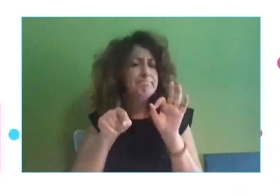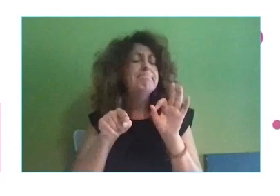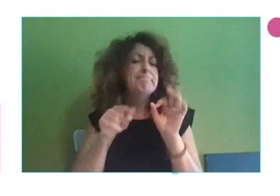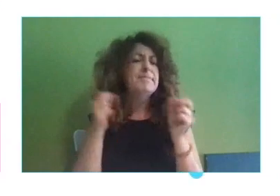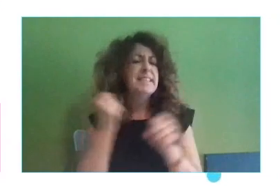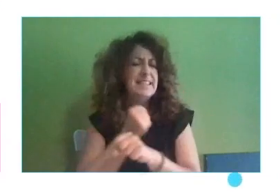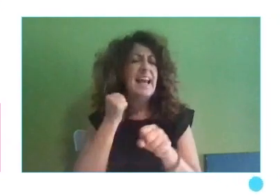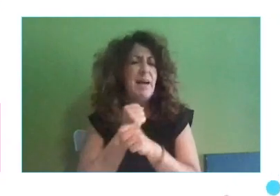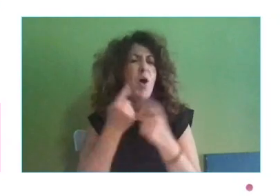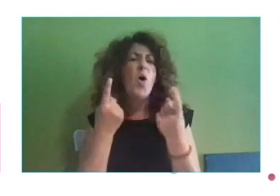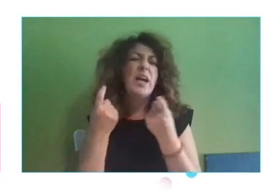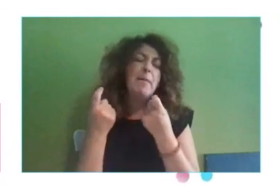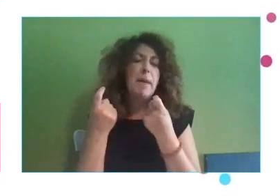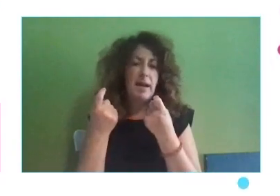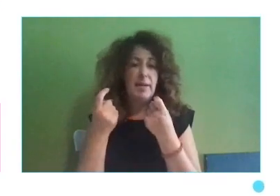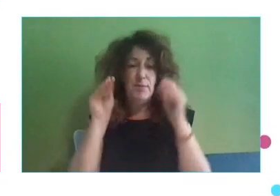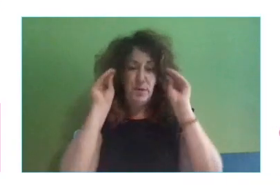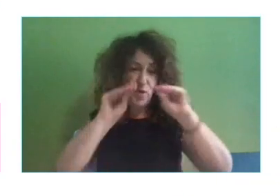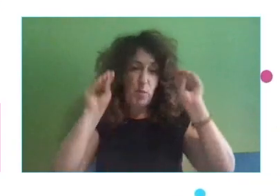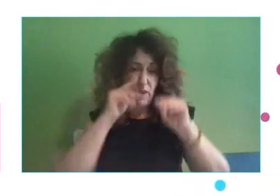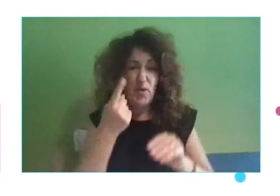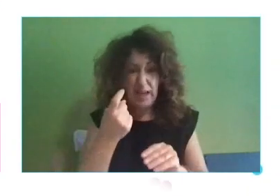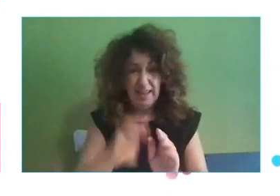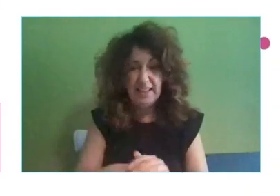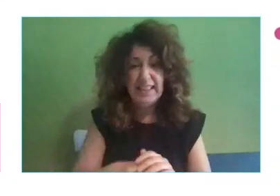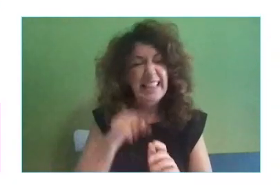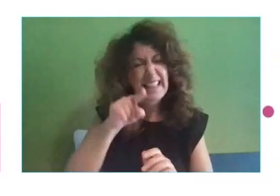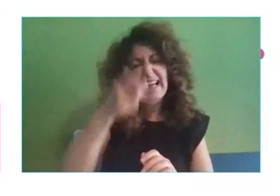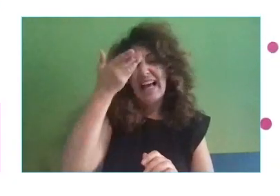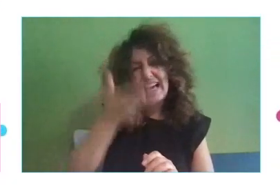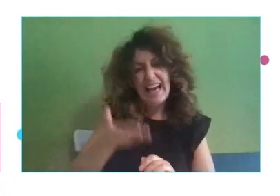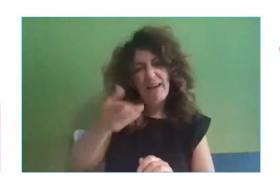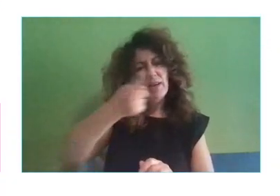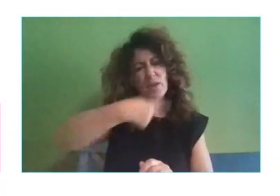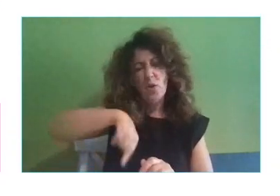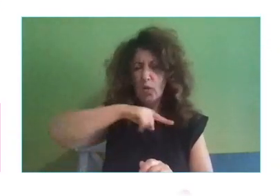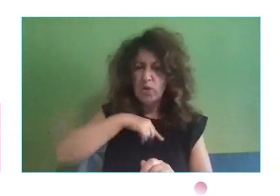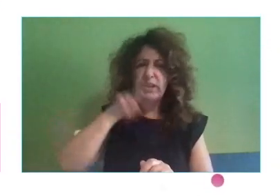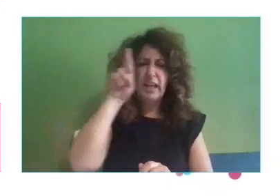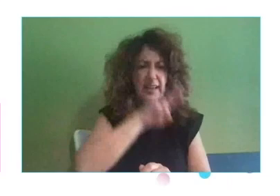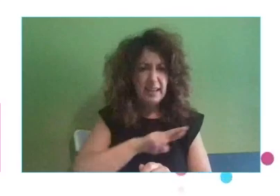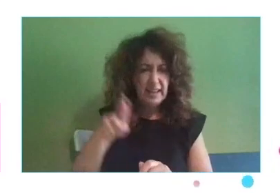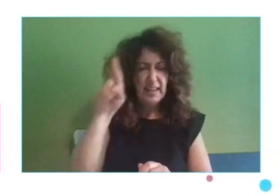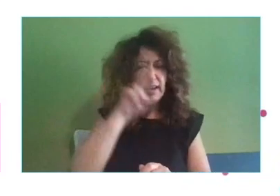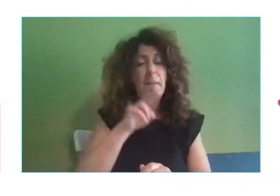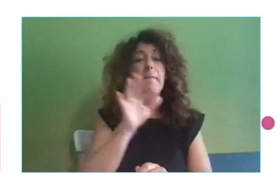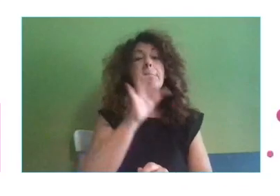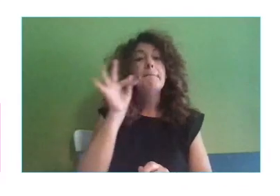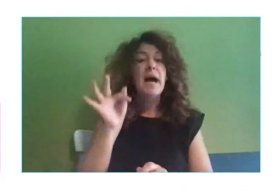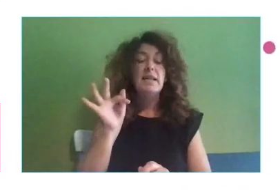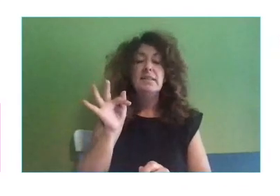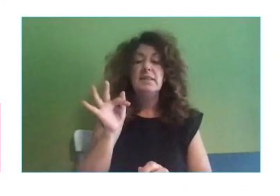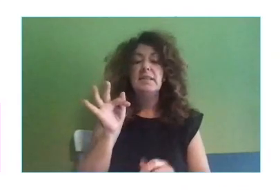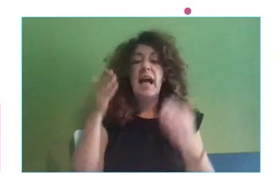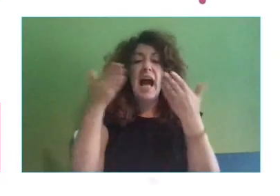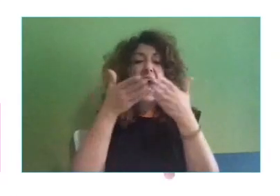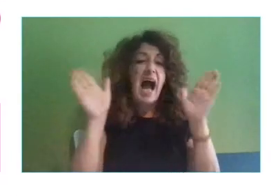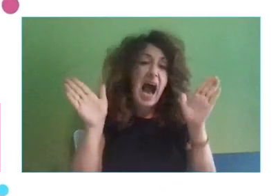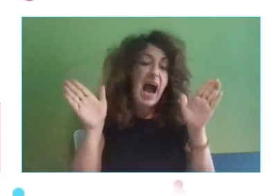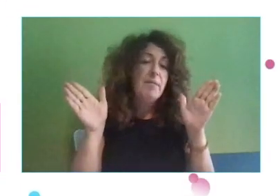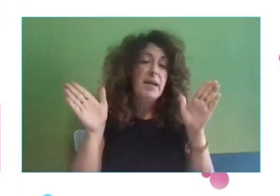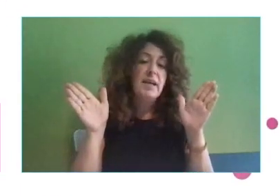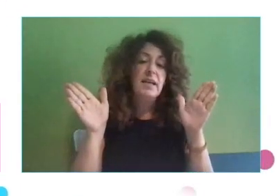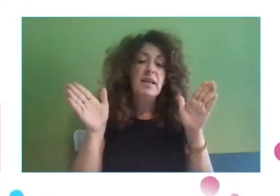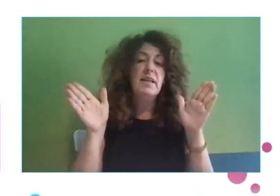formarlo. Y esa es una de las claves también en las que tenemos que incidir y además abriendo otra de las lanzas que también se han